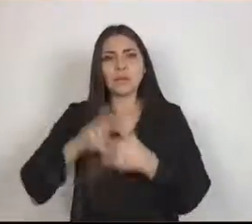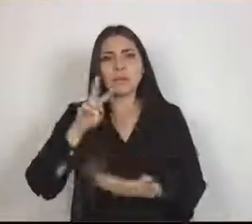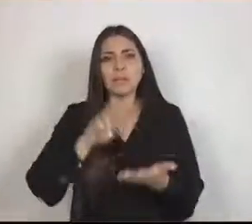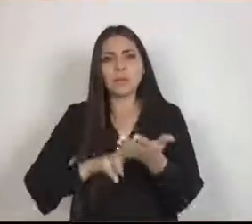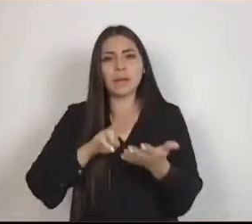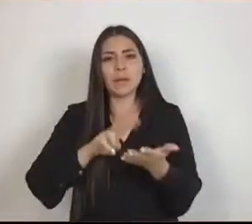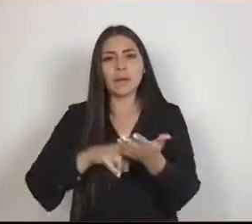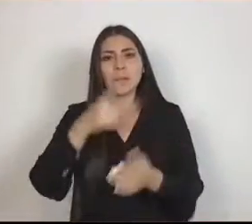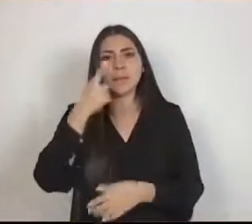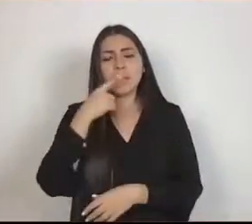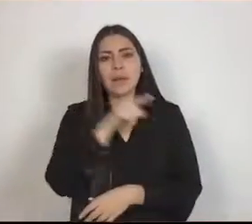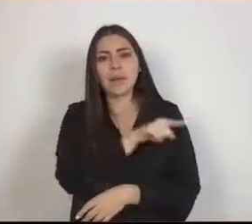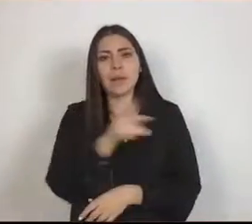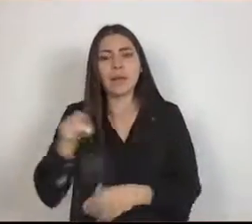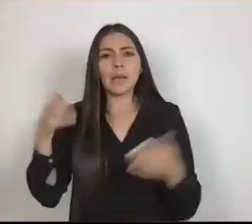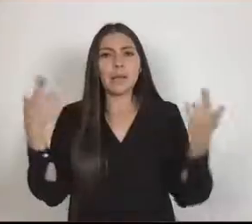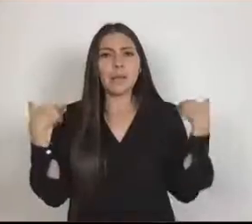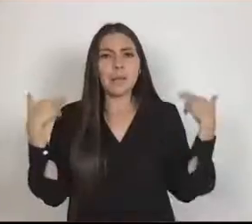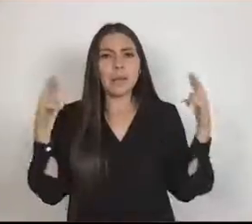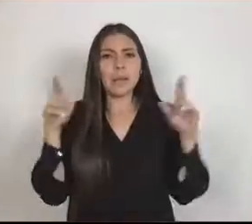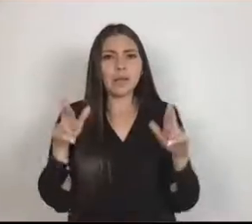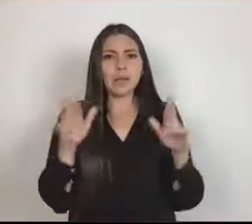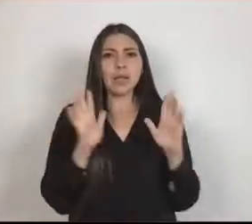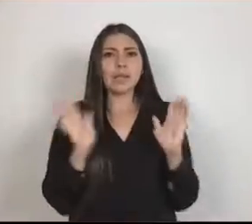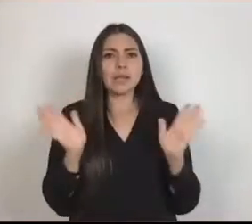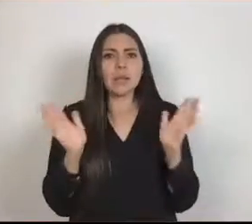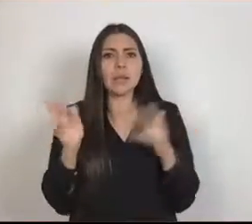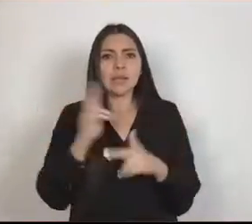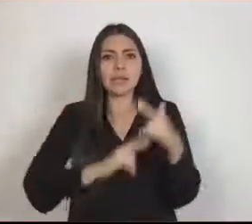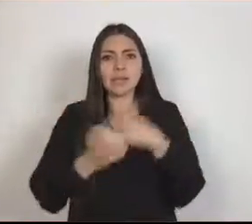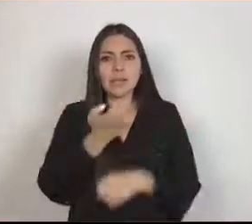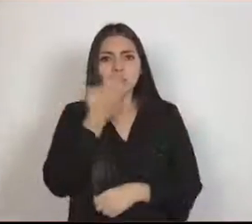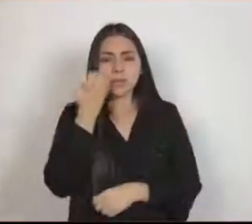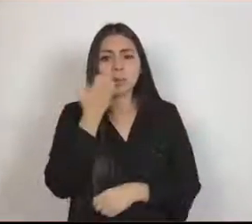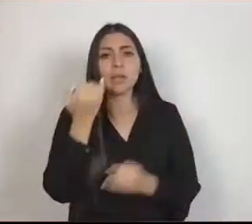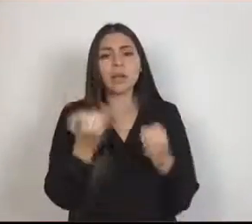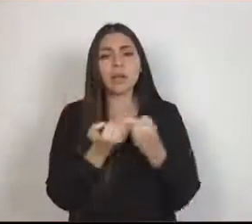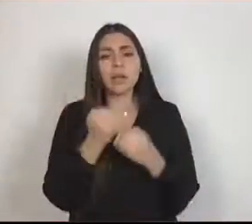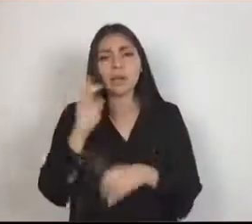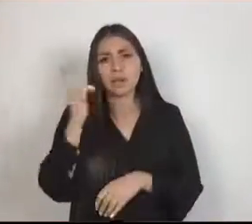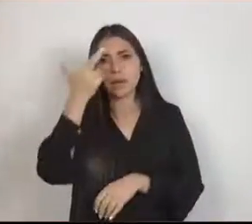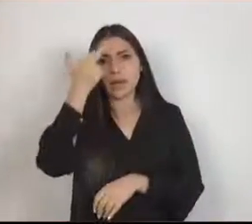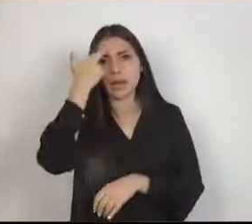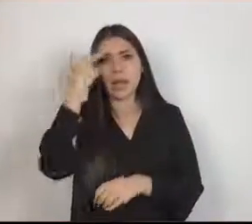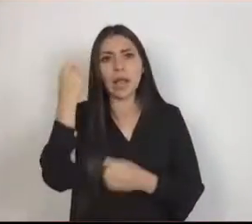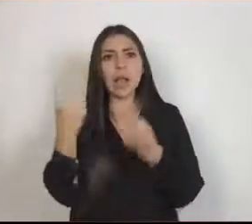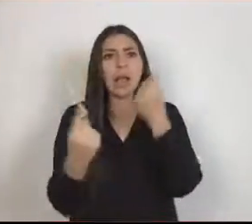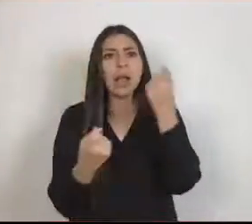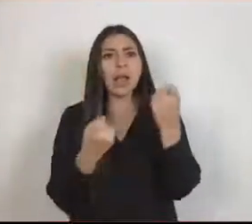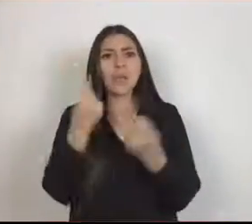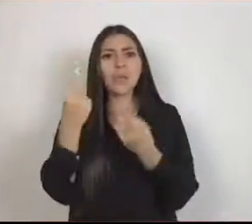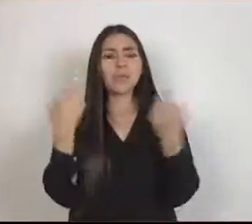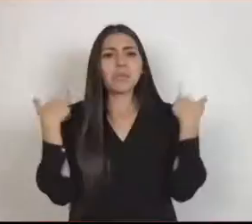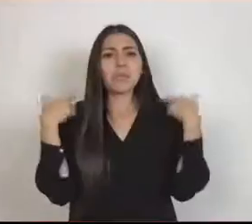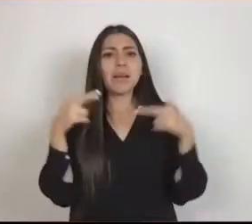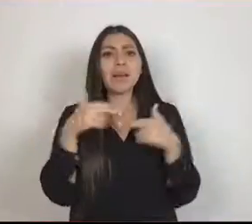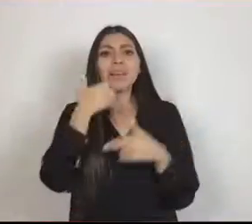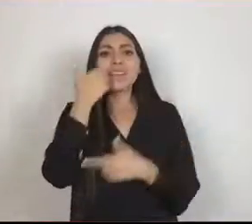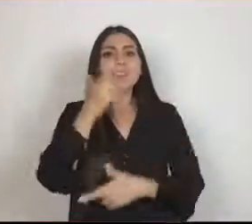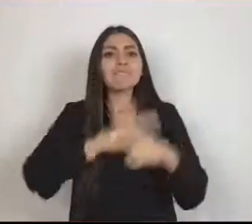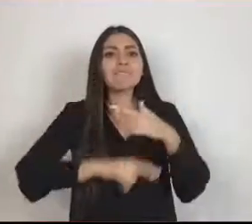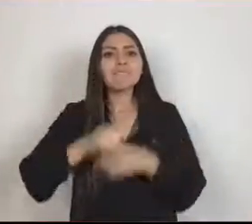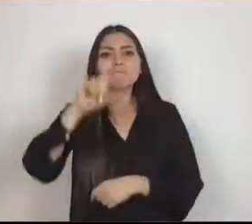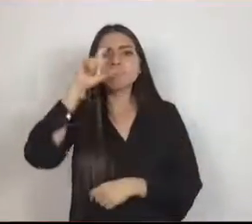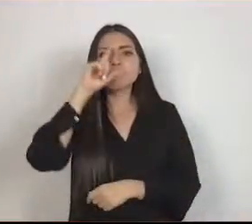docentes que han vuelto a clases y en memoria de aquellos que ya no pudieron volver. Por todos ellos,